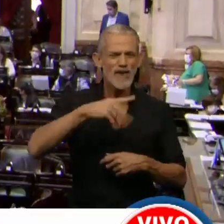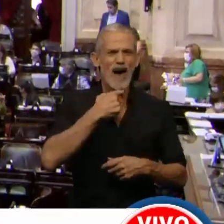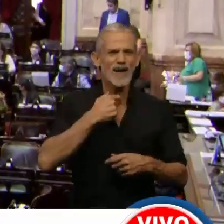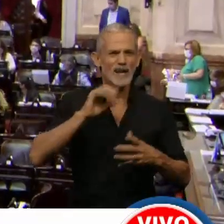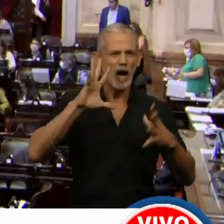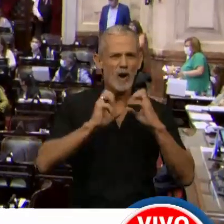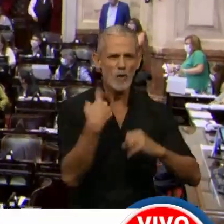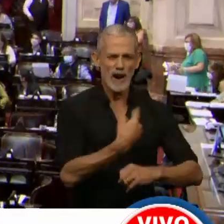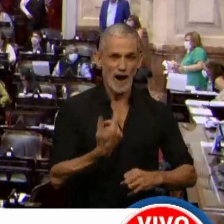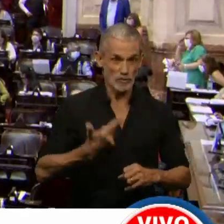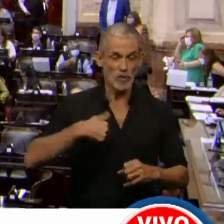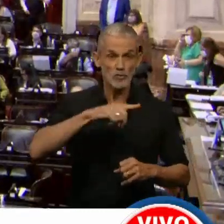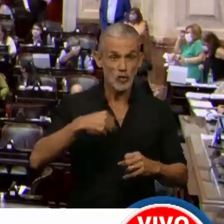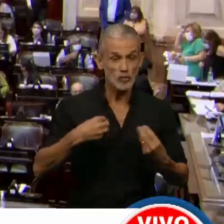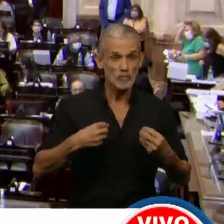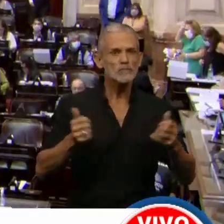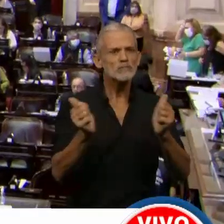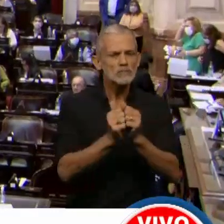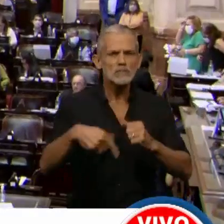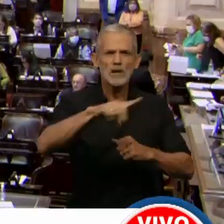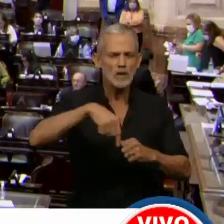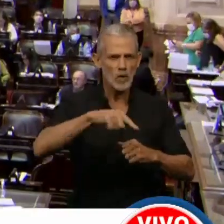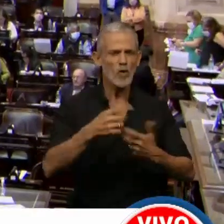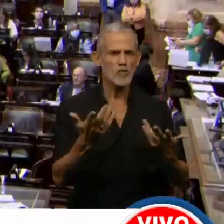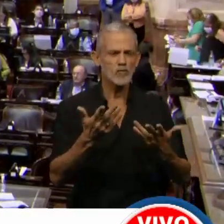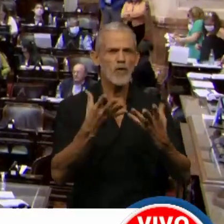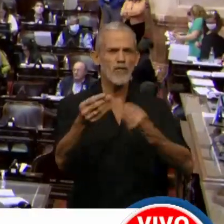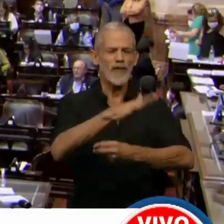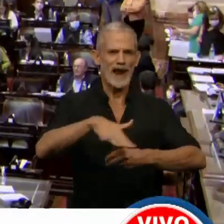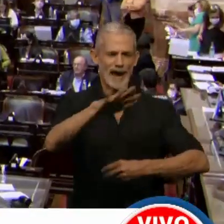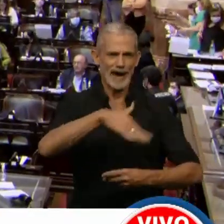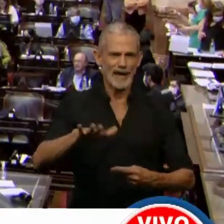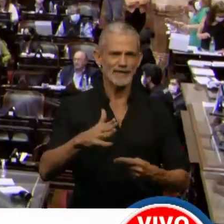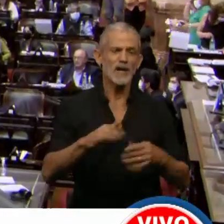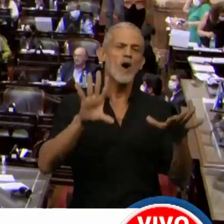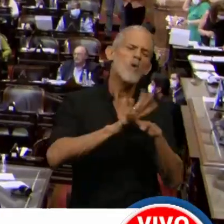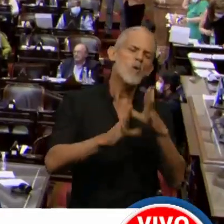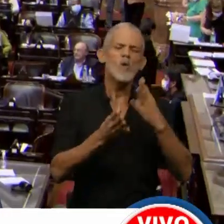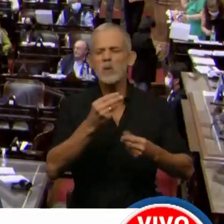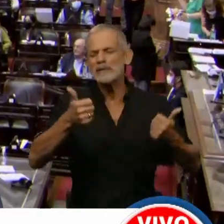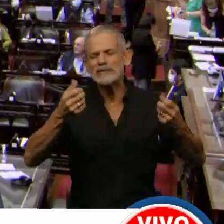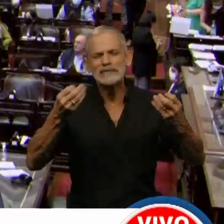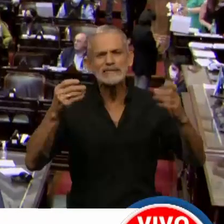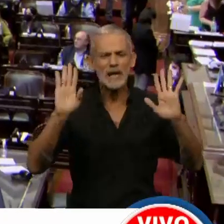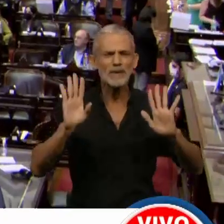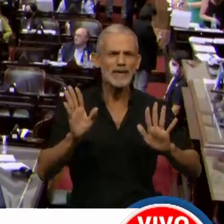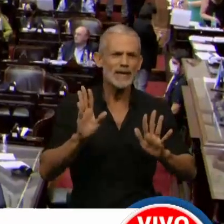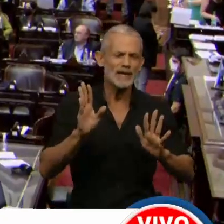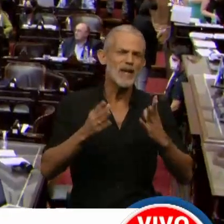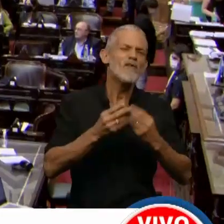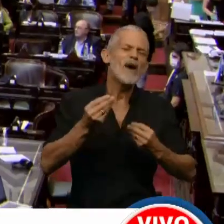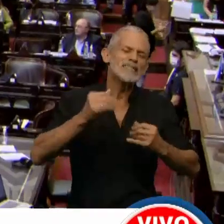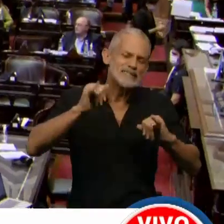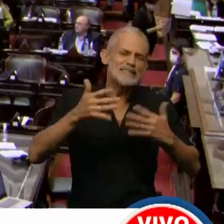Nosotros, presidente, nos ponemos al lado de la gente por todo lo que está pasando en Formosa. Con aciertos y con yerros. Pero